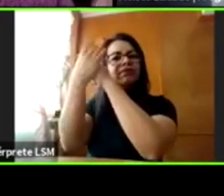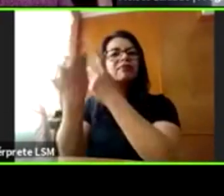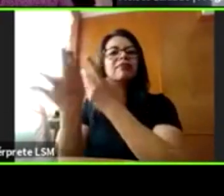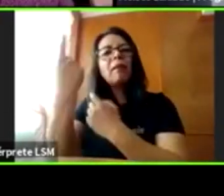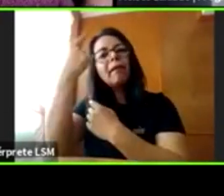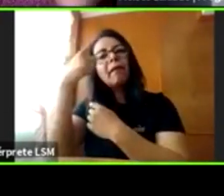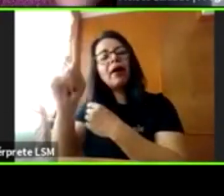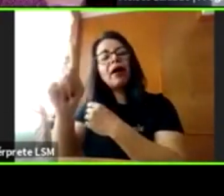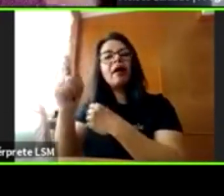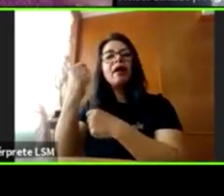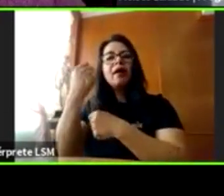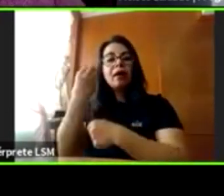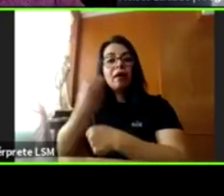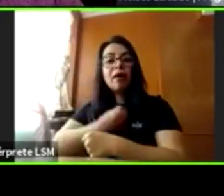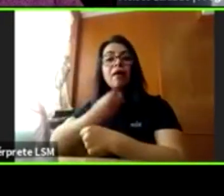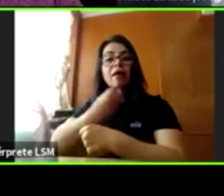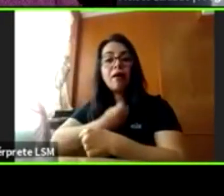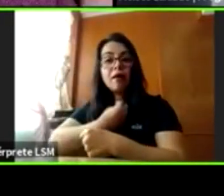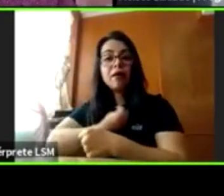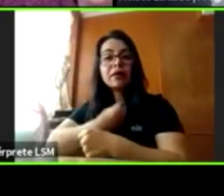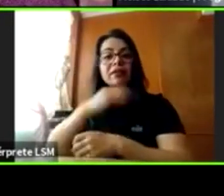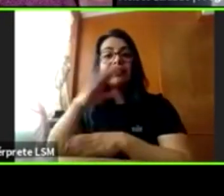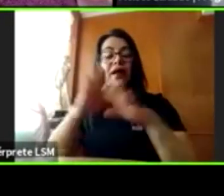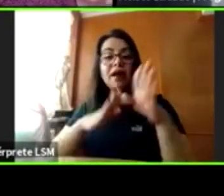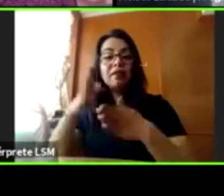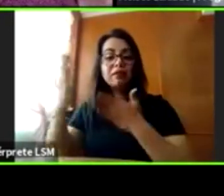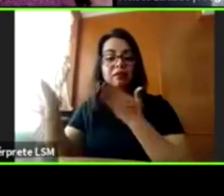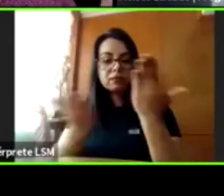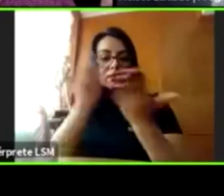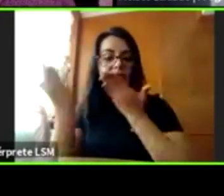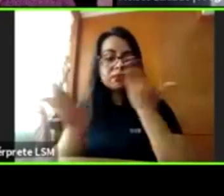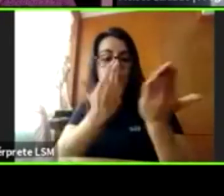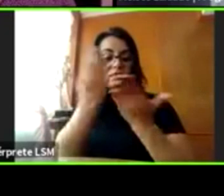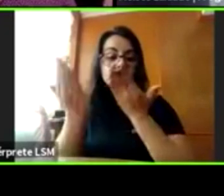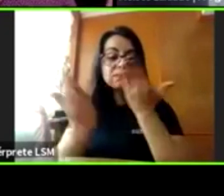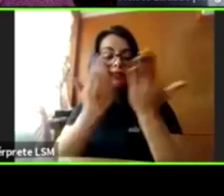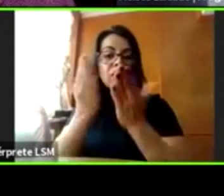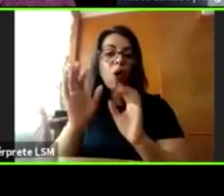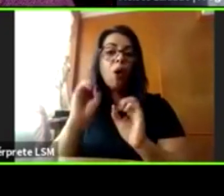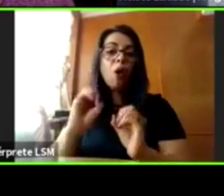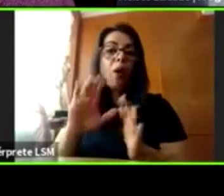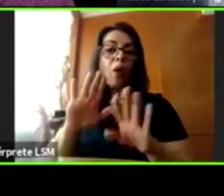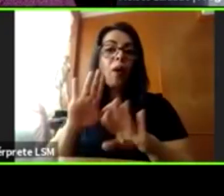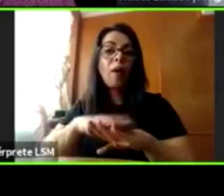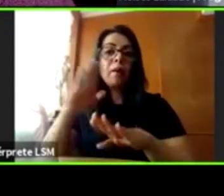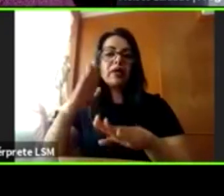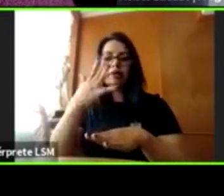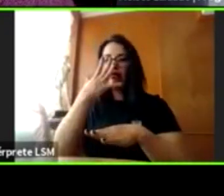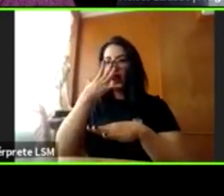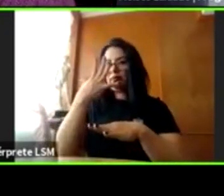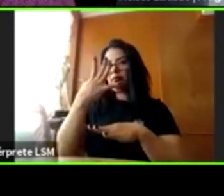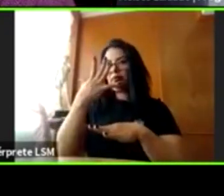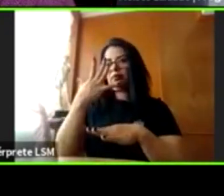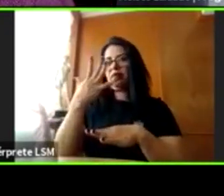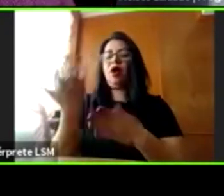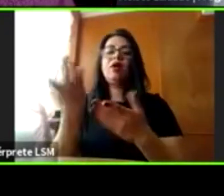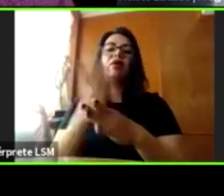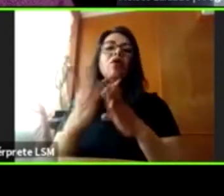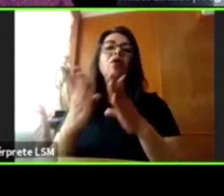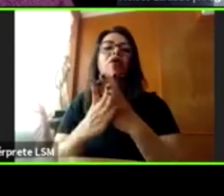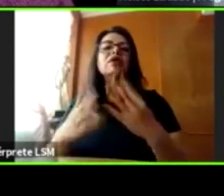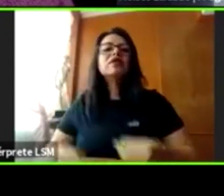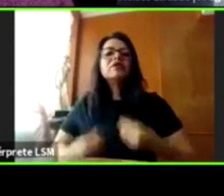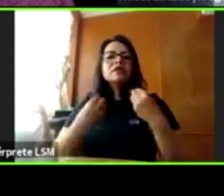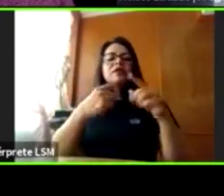es volverse incluso más estudiosos o más rígidos en muchas cosas de su vida, ¿no? En muchas